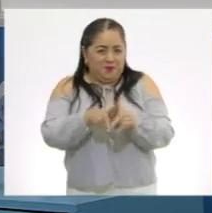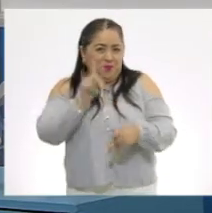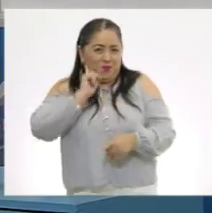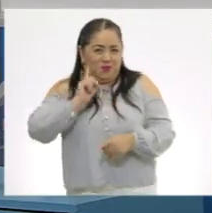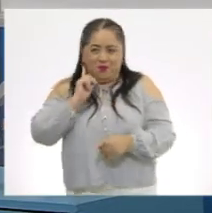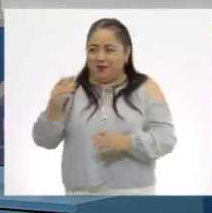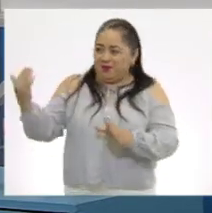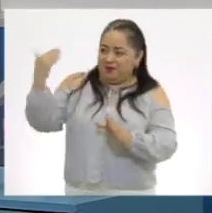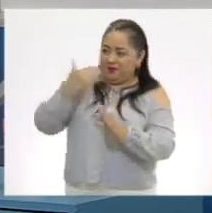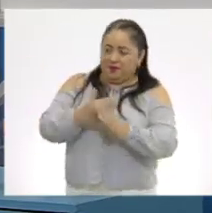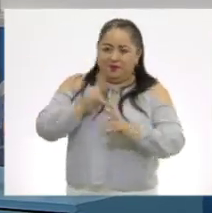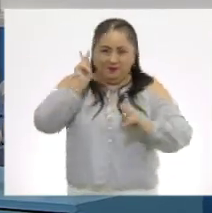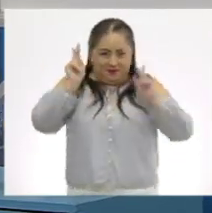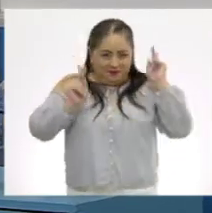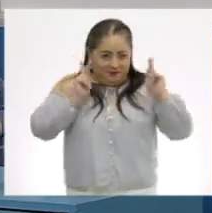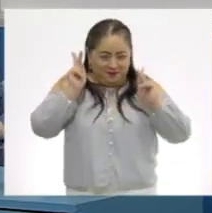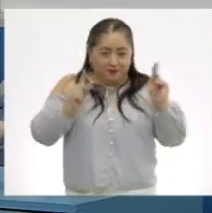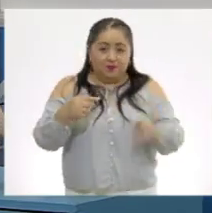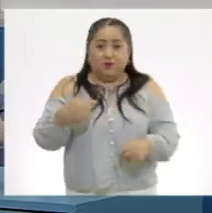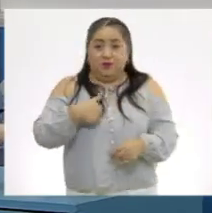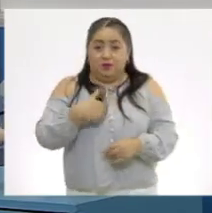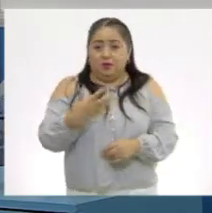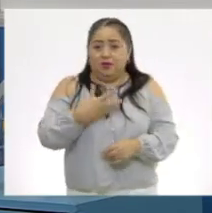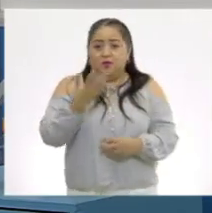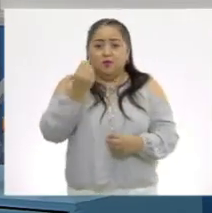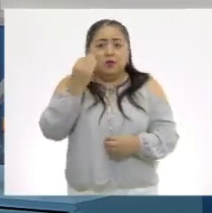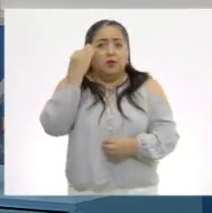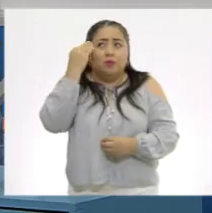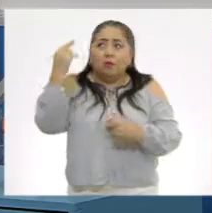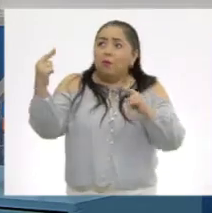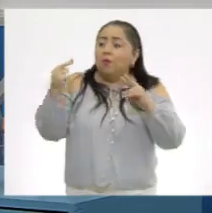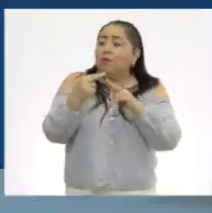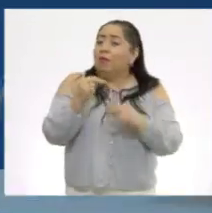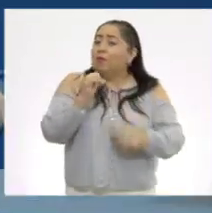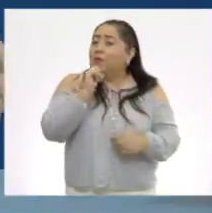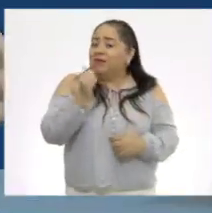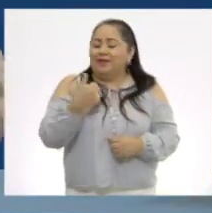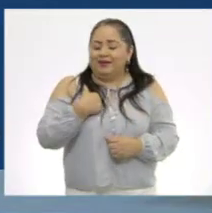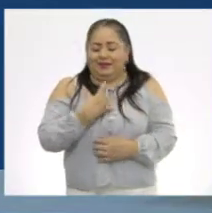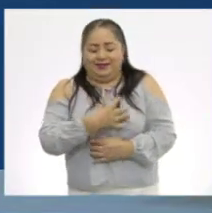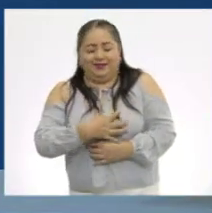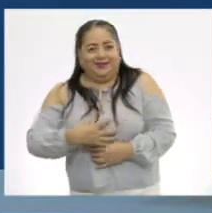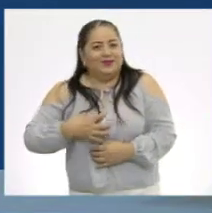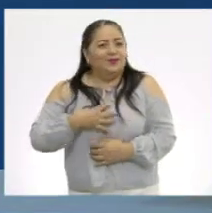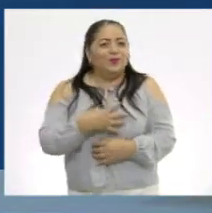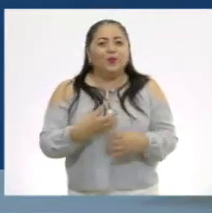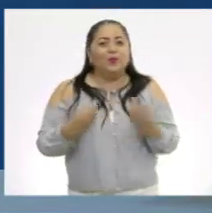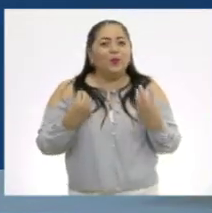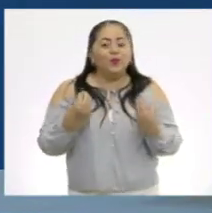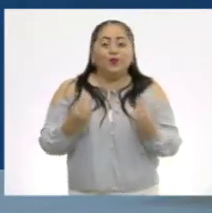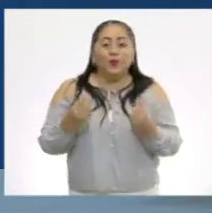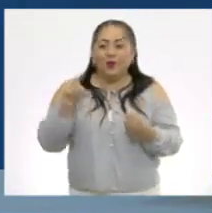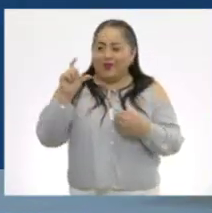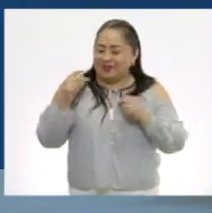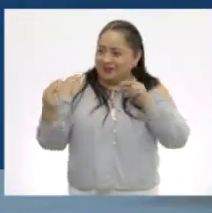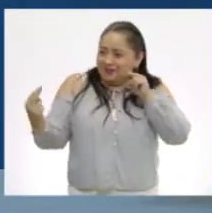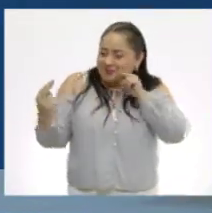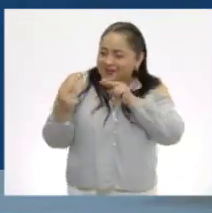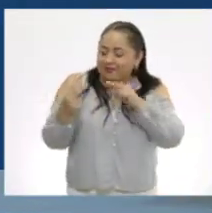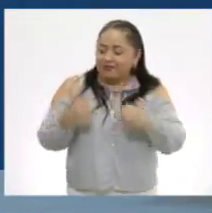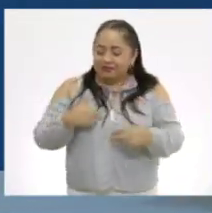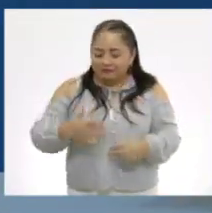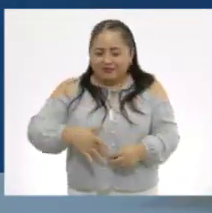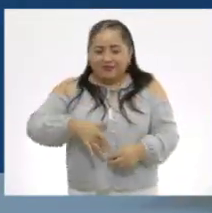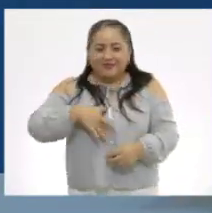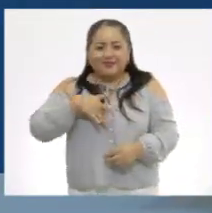visitarme y yo tenía mucho tiempo que no la veía. Me emocioné muchísimo cuando la vi. Me